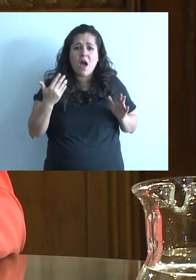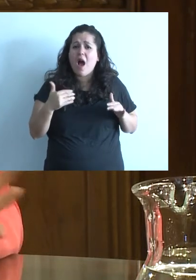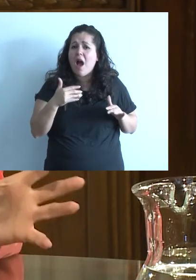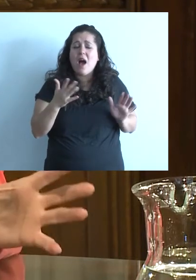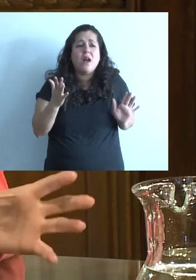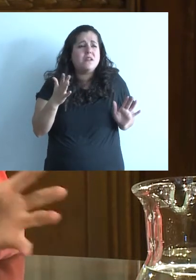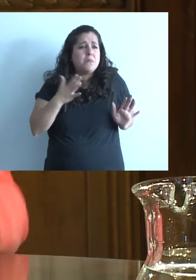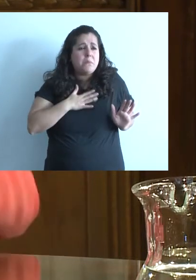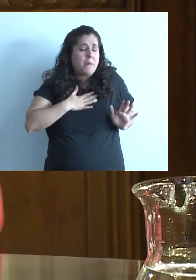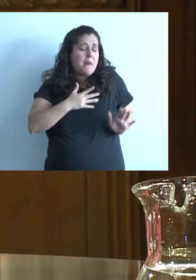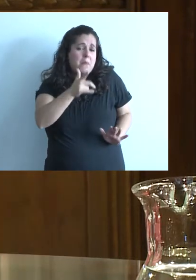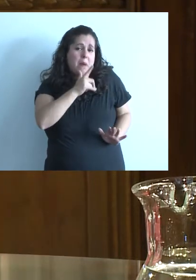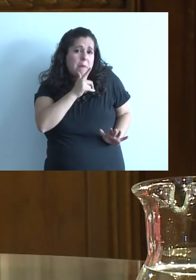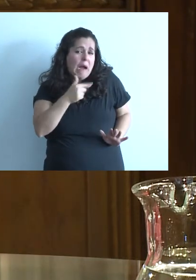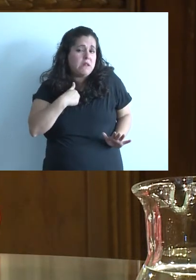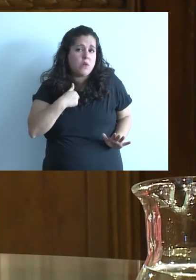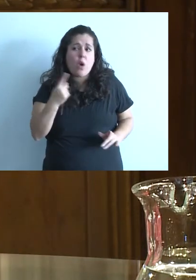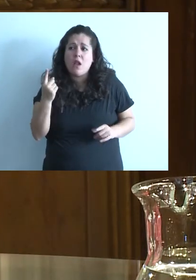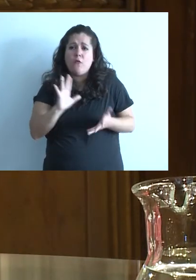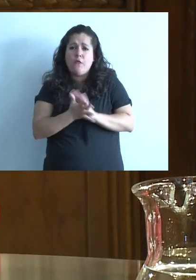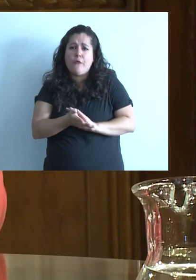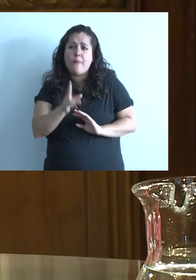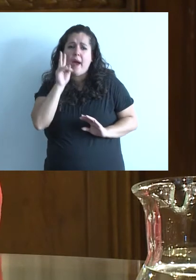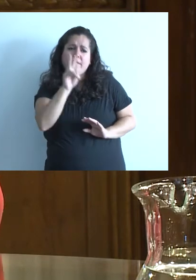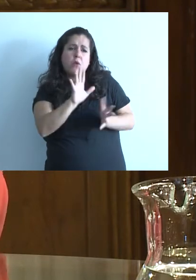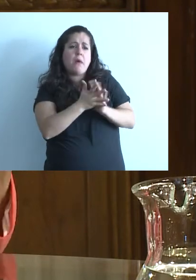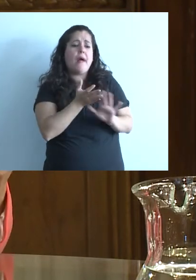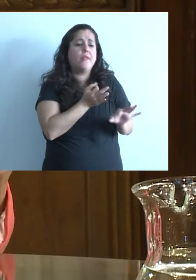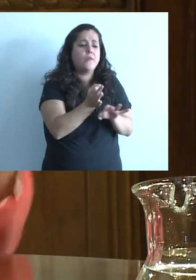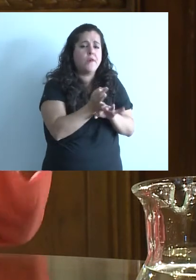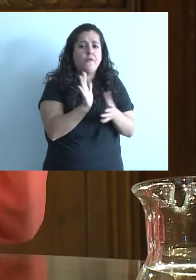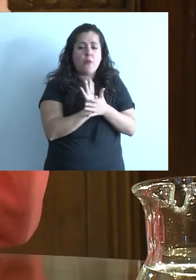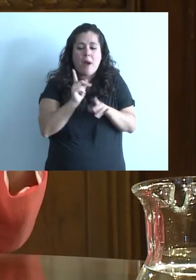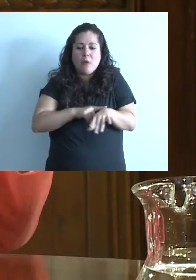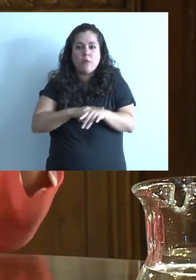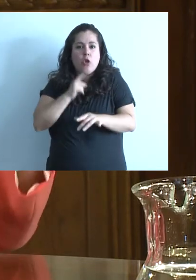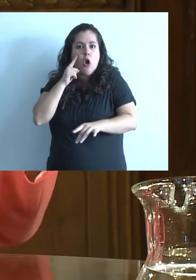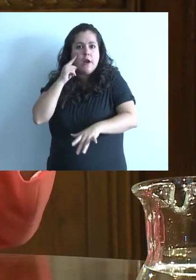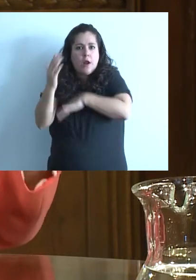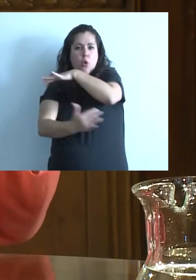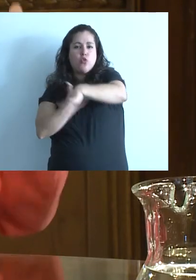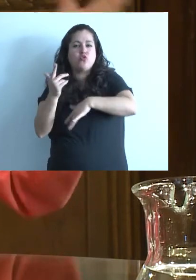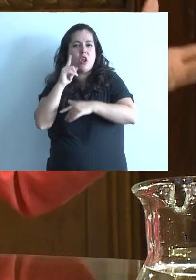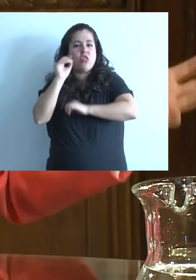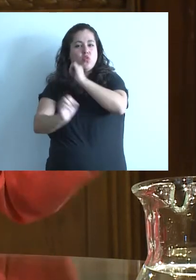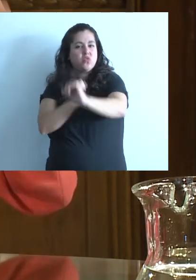cuestión específica que comentás, me parece que hay una mirada equivocada de cómo educar. Todavía estamos en la revolución industrial y dándole a hombres y mujeres a una revolución industrial que ya